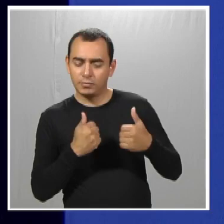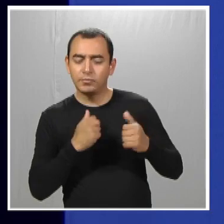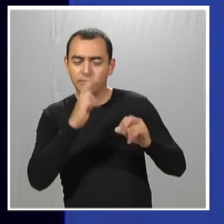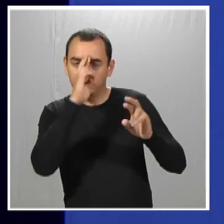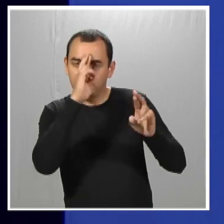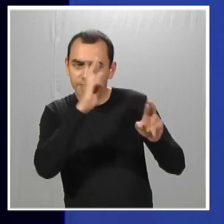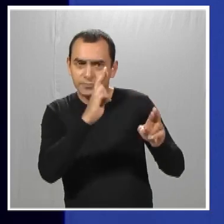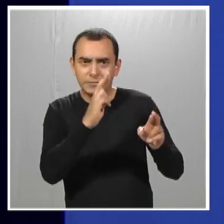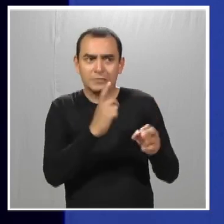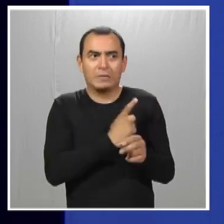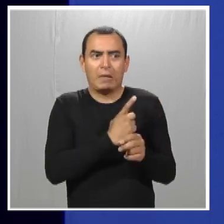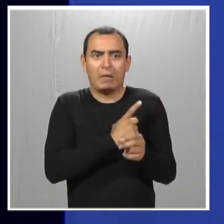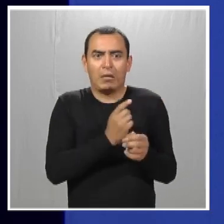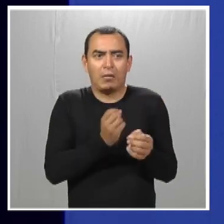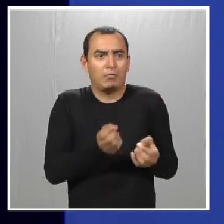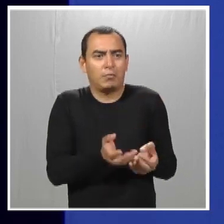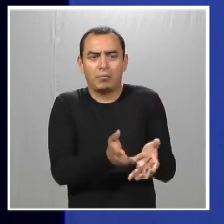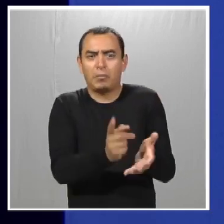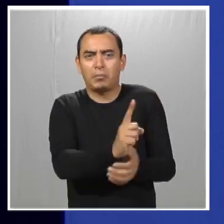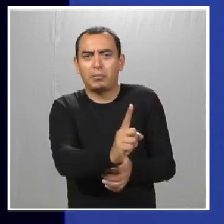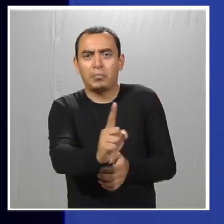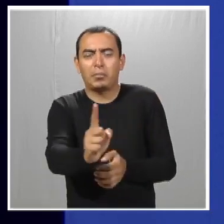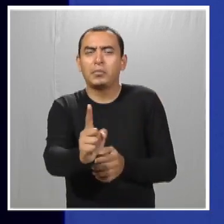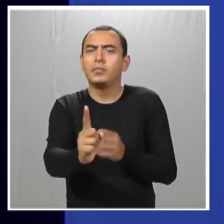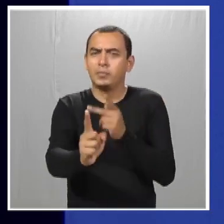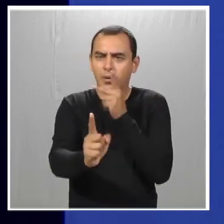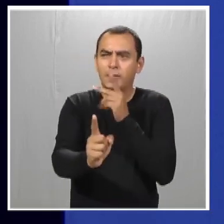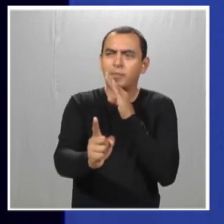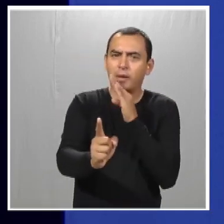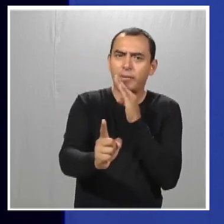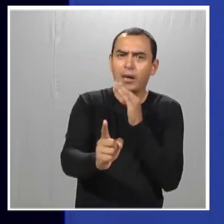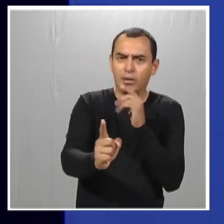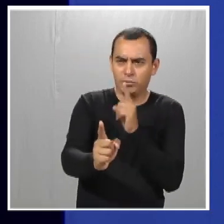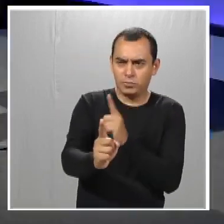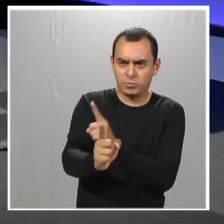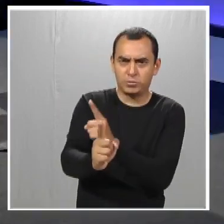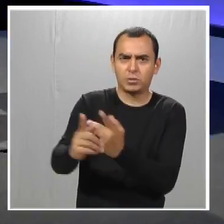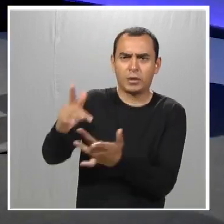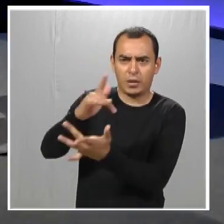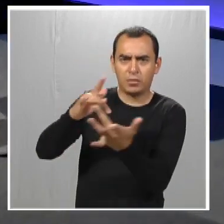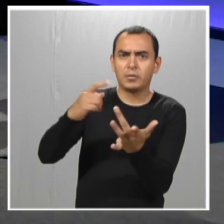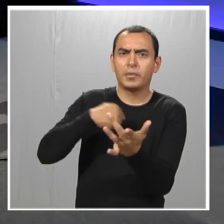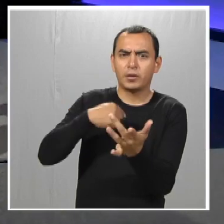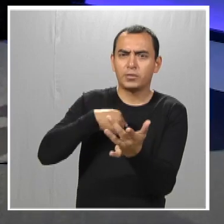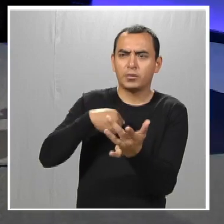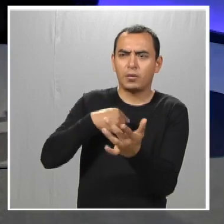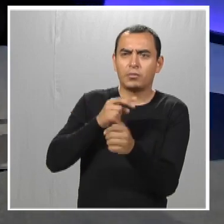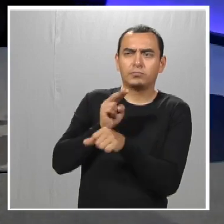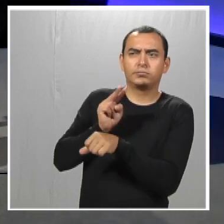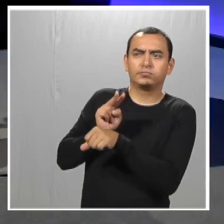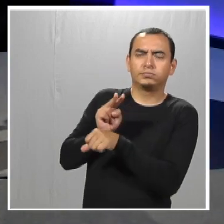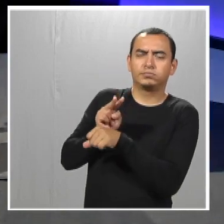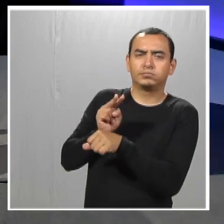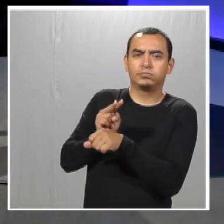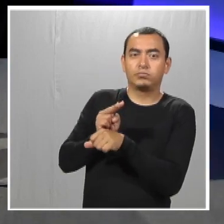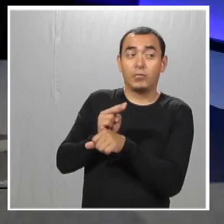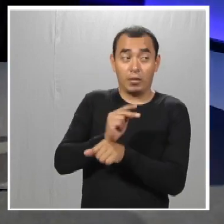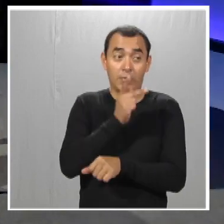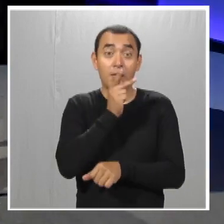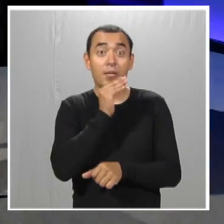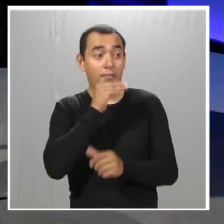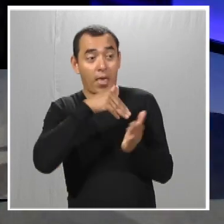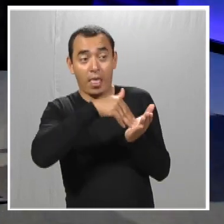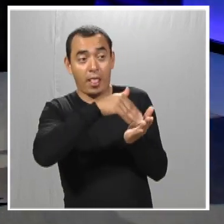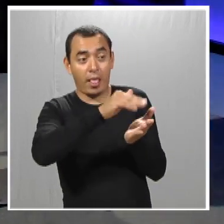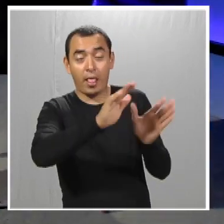entiendo. ¿Cómo lo voy a dejar solo? Y hay papás que dicen, sí lo dejo en el antro, pero me quedo yo. Y no es que